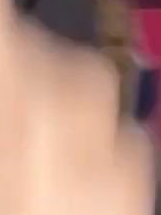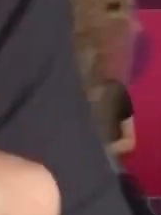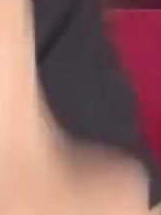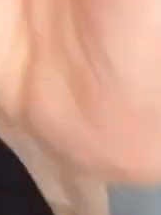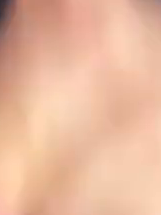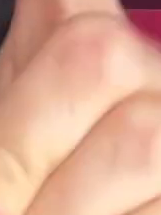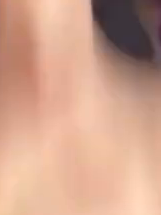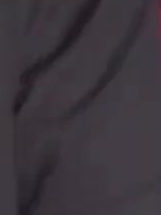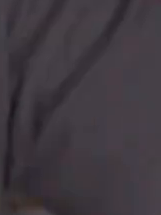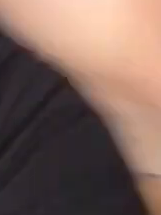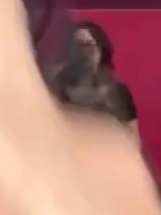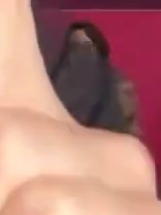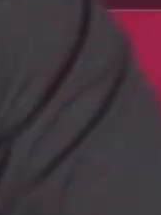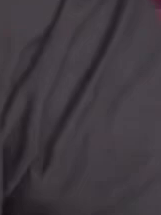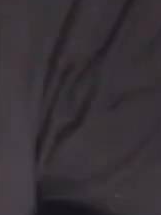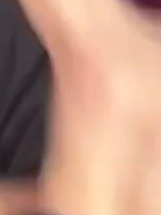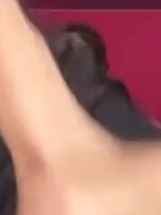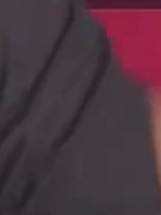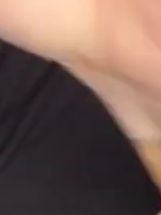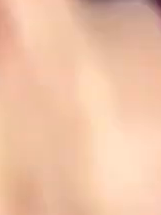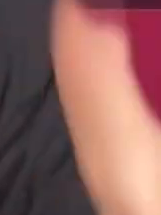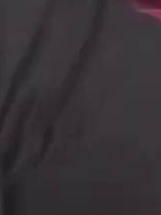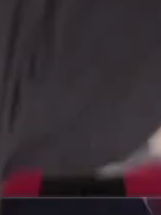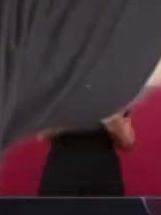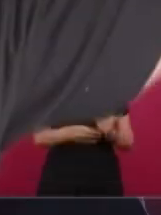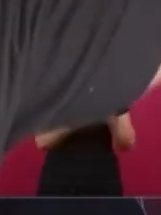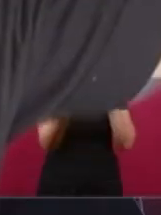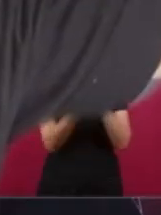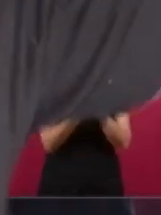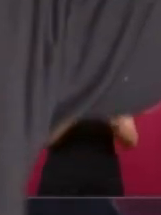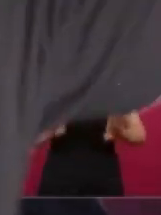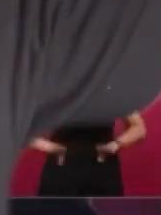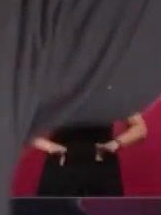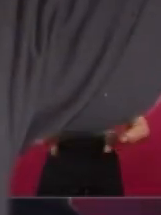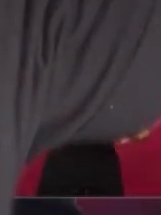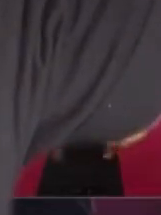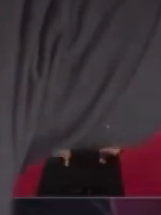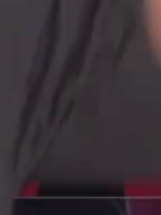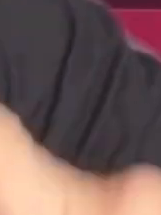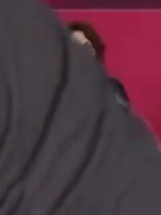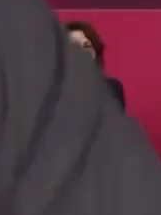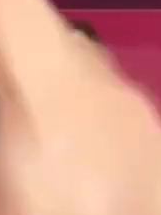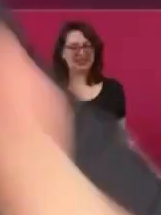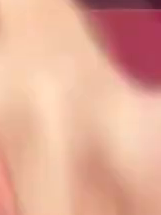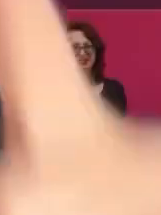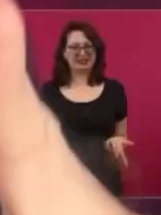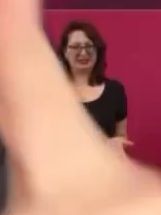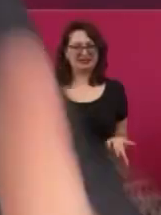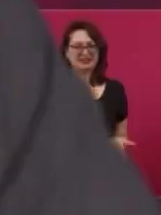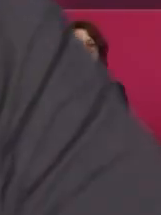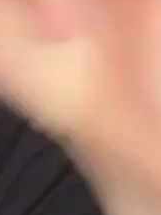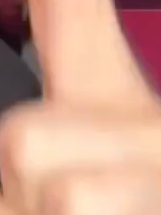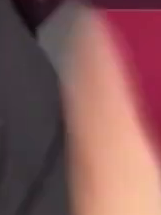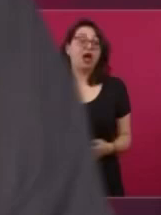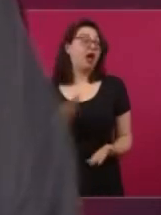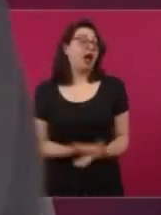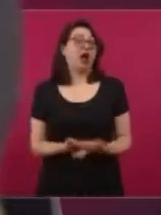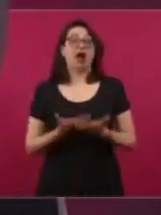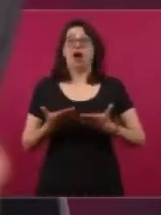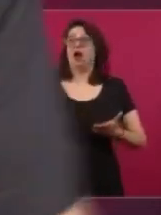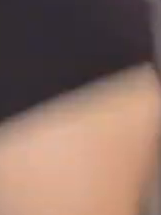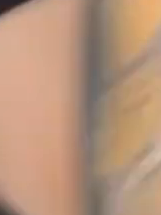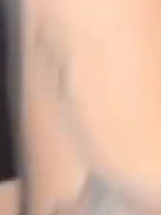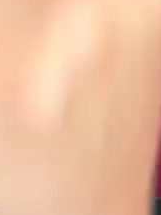canal decimos la verdad y decimos lo que nuestro presidentísimo nos está queriendo decir y somos Pro 4T y Pro AMLO.